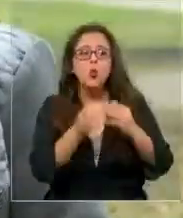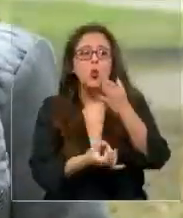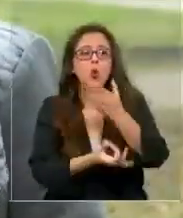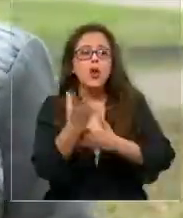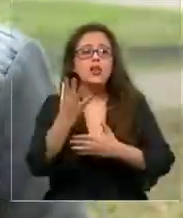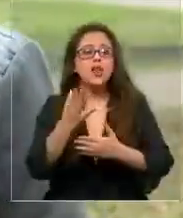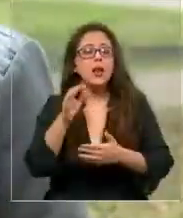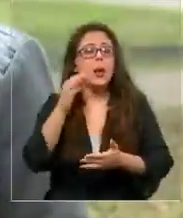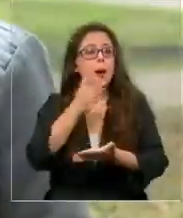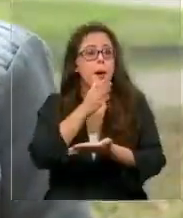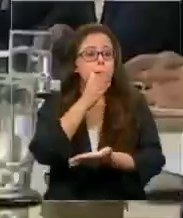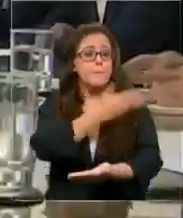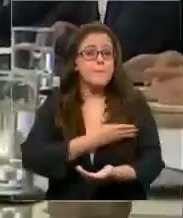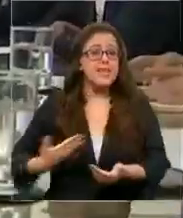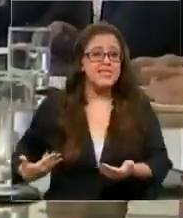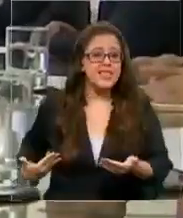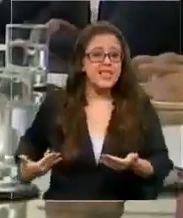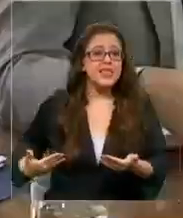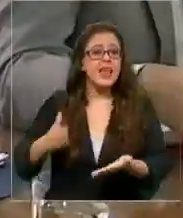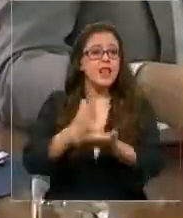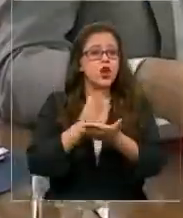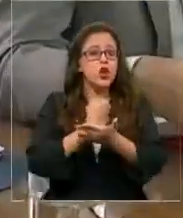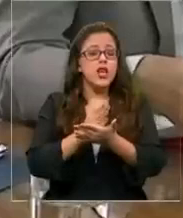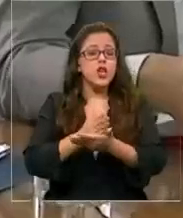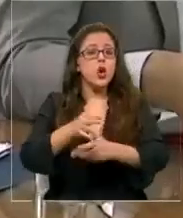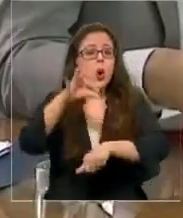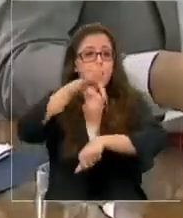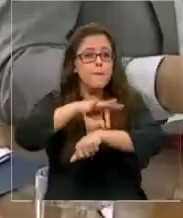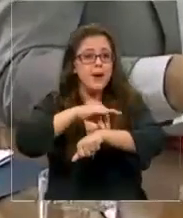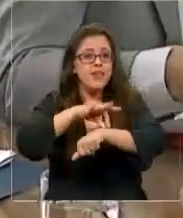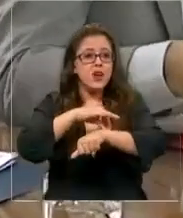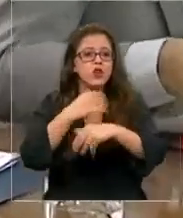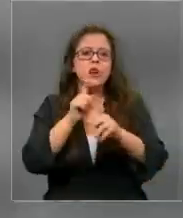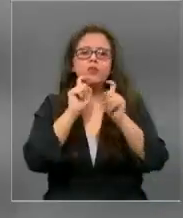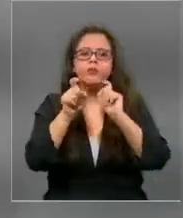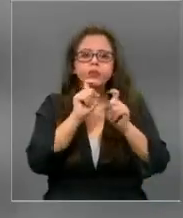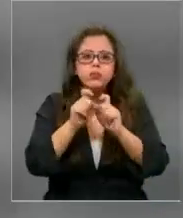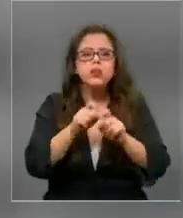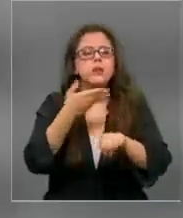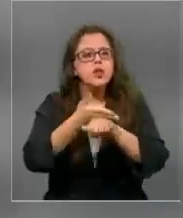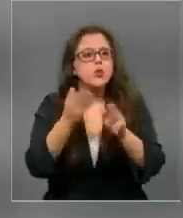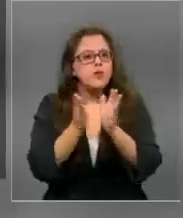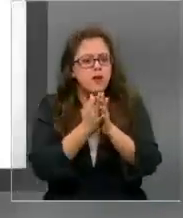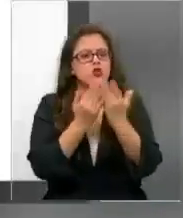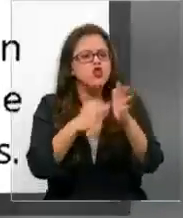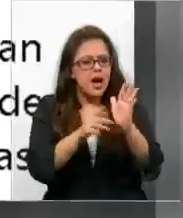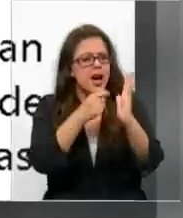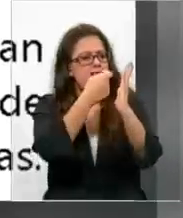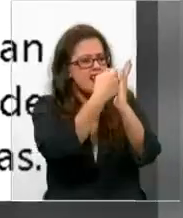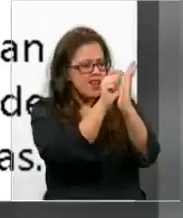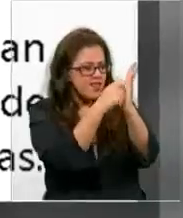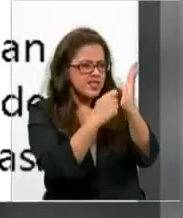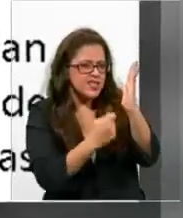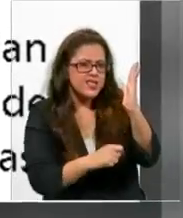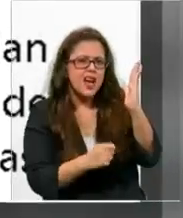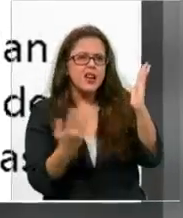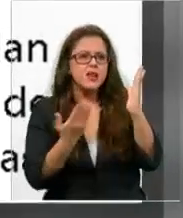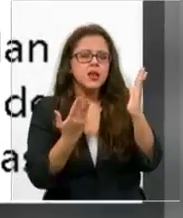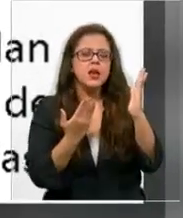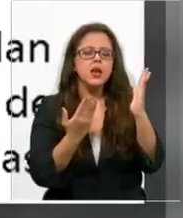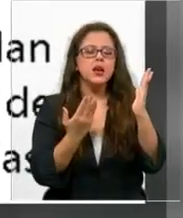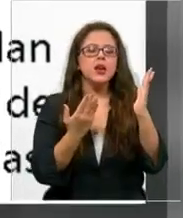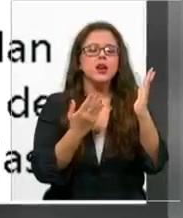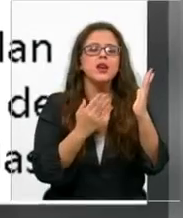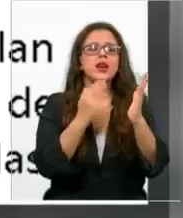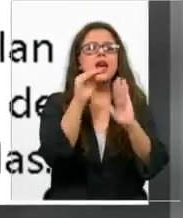la presidenta del colegio médico Iskia Sitches cuestionó el cambio de postura y llamó a revisar el plan paso a paso sin presiones ni lobby.